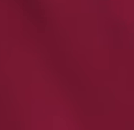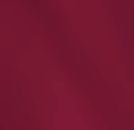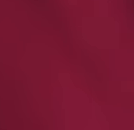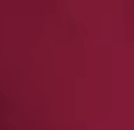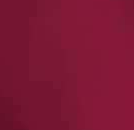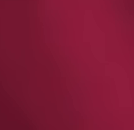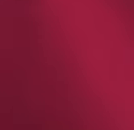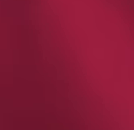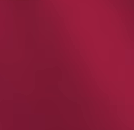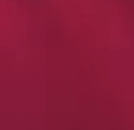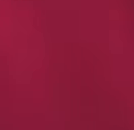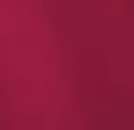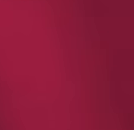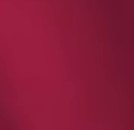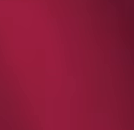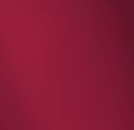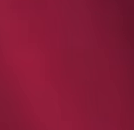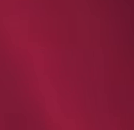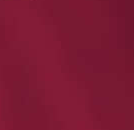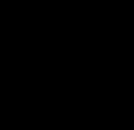Gobierno de México